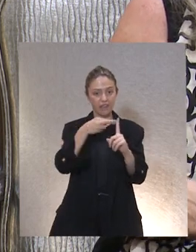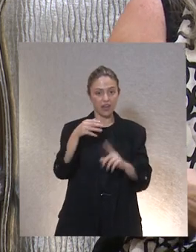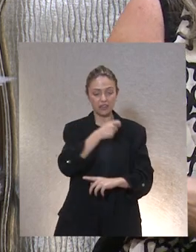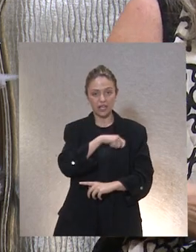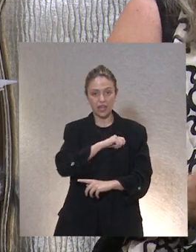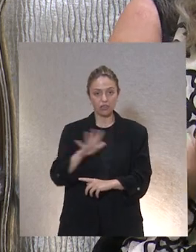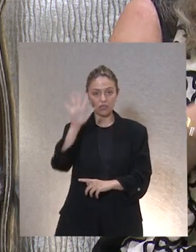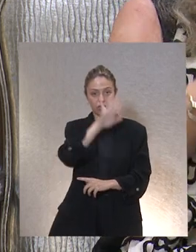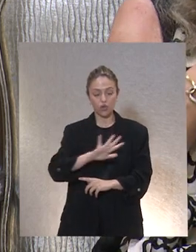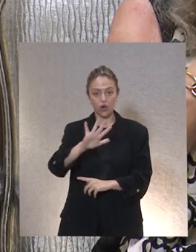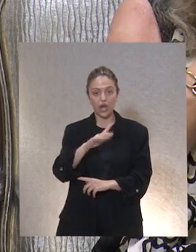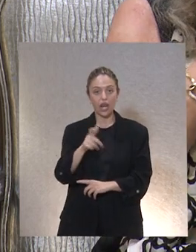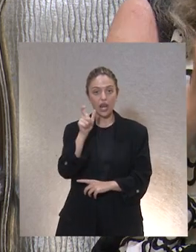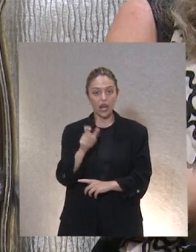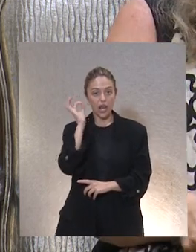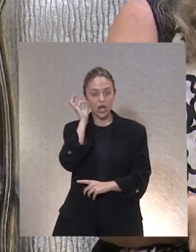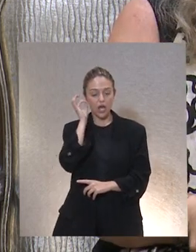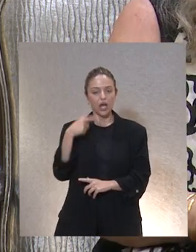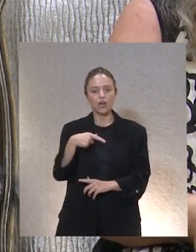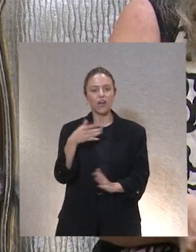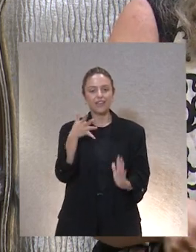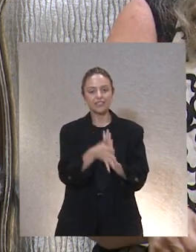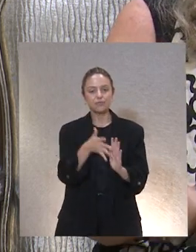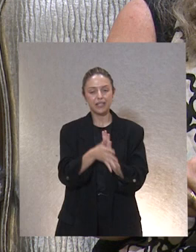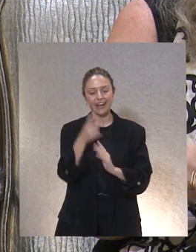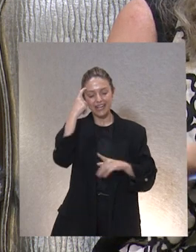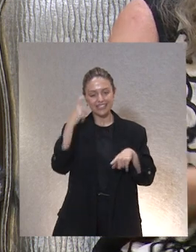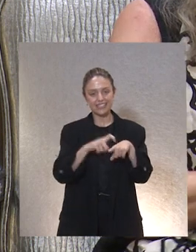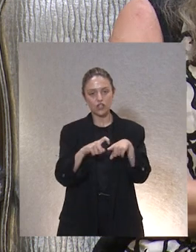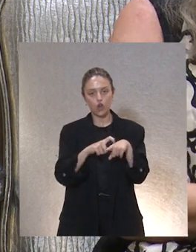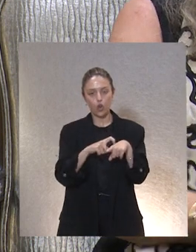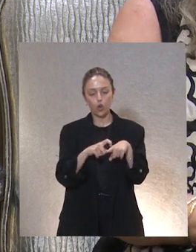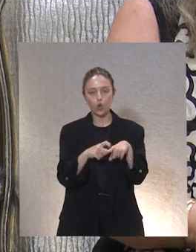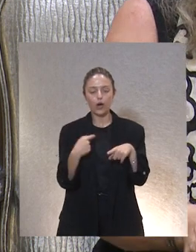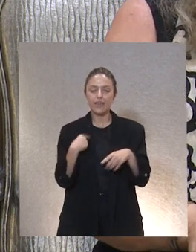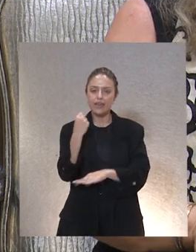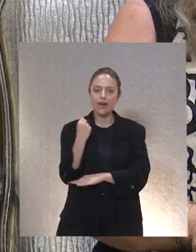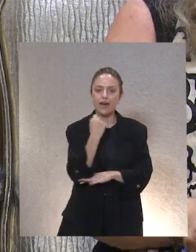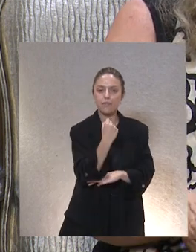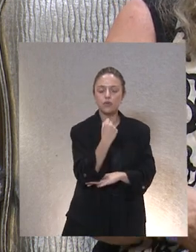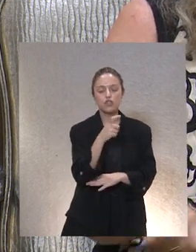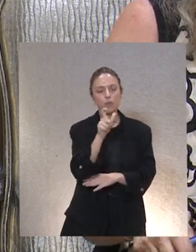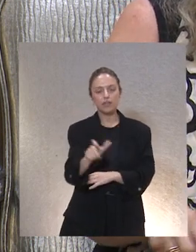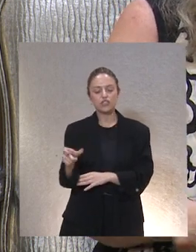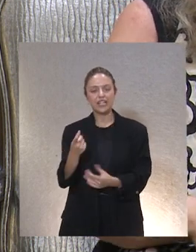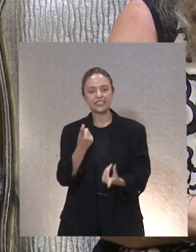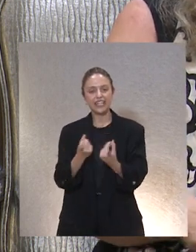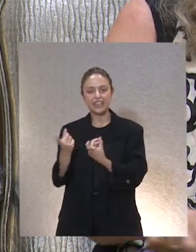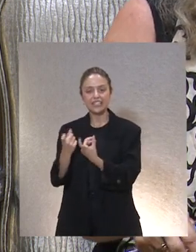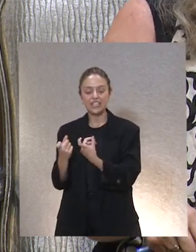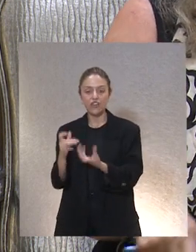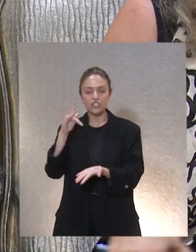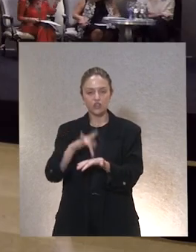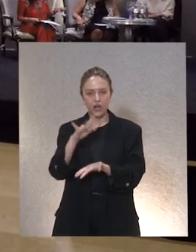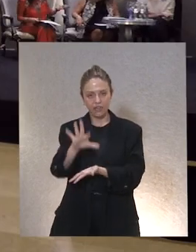Ahora Gloria, que es psicóloga del centro, nos expondrá cómo acompañan y prestan apoyo a personas con grandes necesidades en la toma de